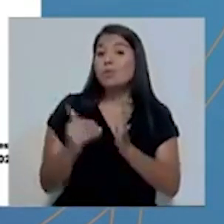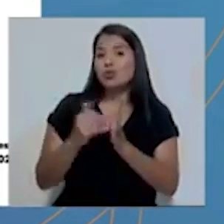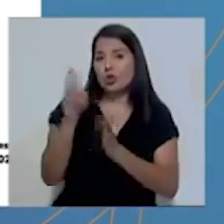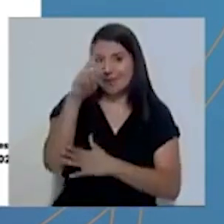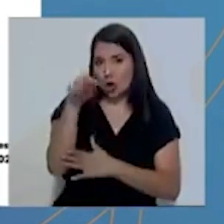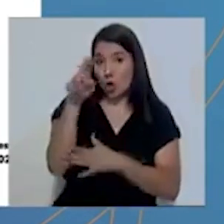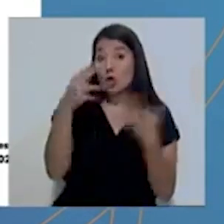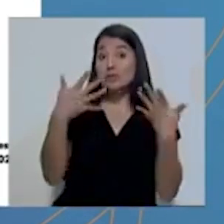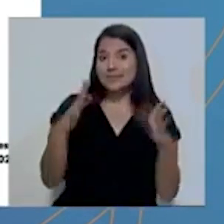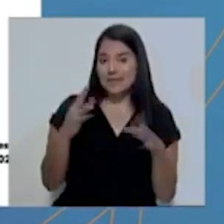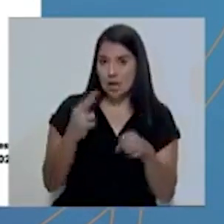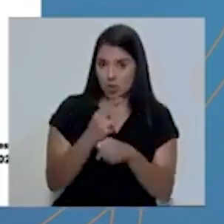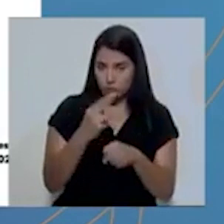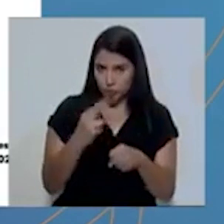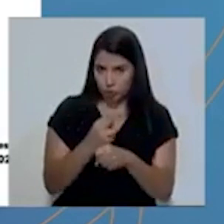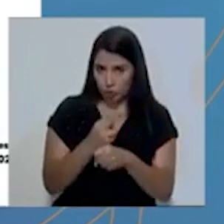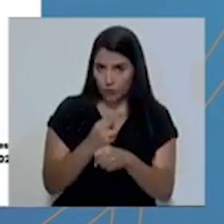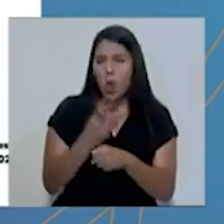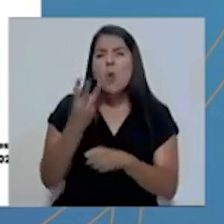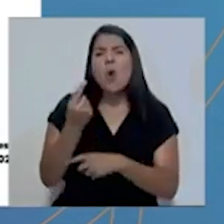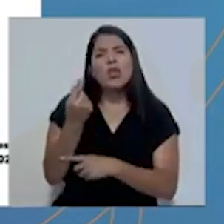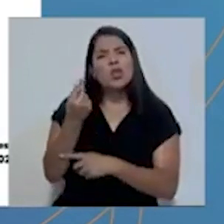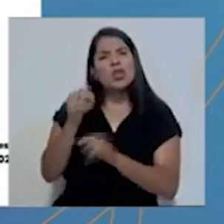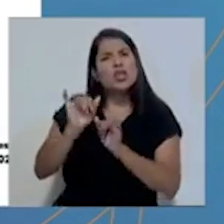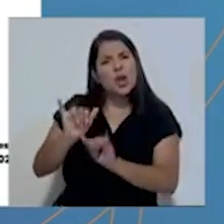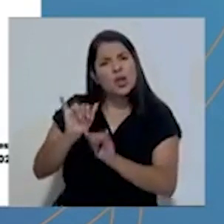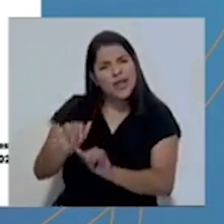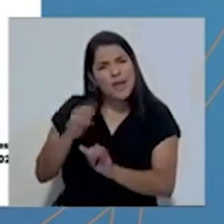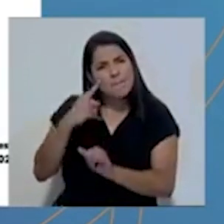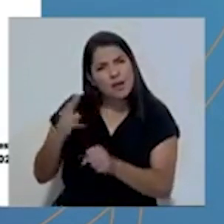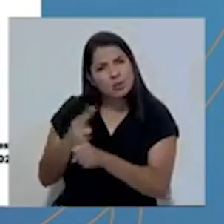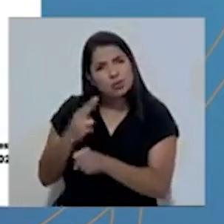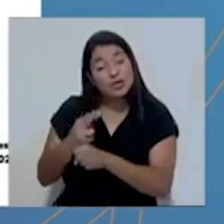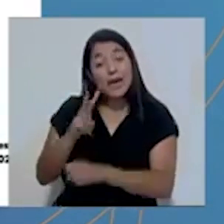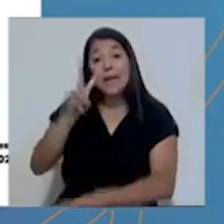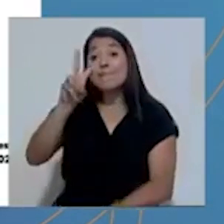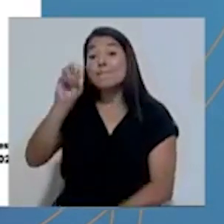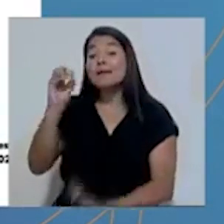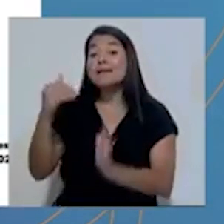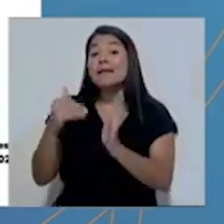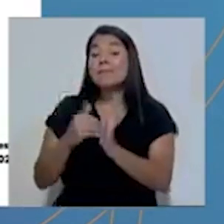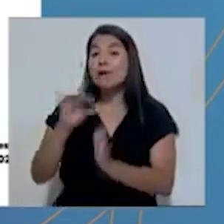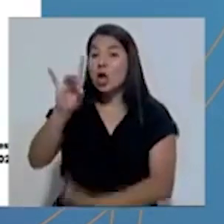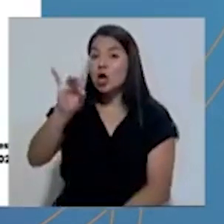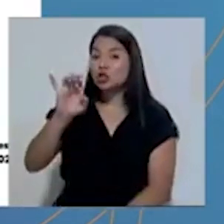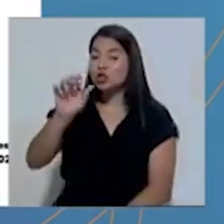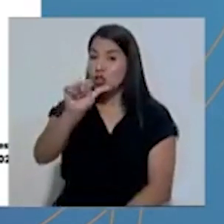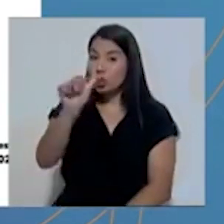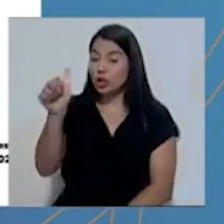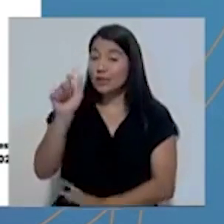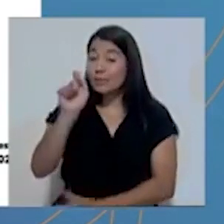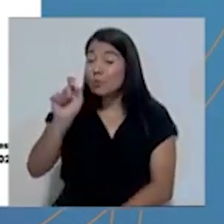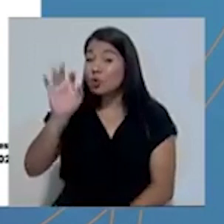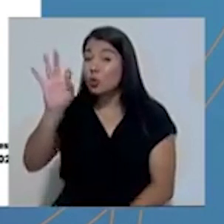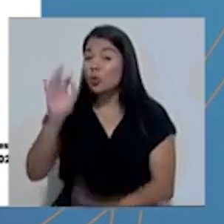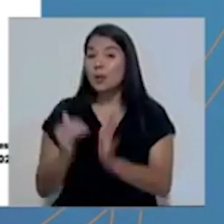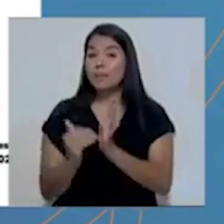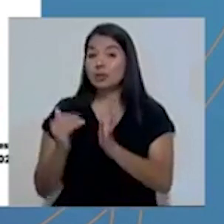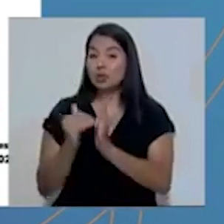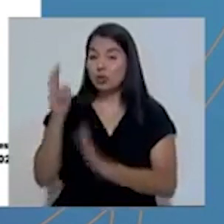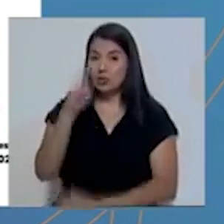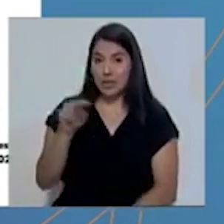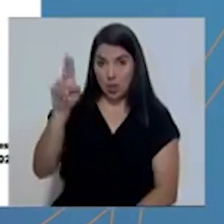de colones. Se tiene un disponible de 20 mil 810.9 millones de colones.